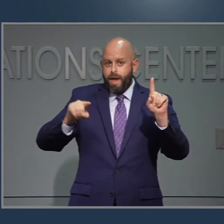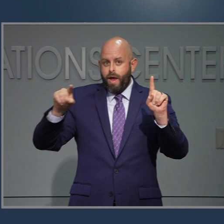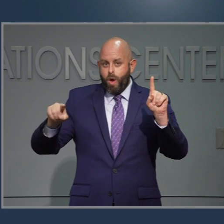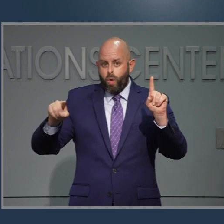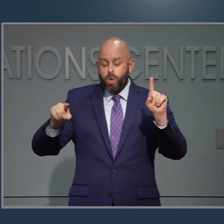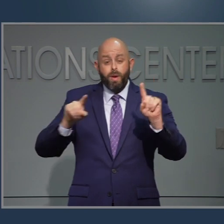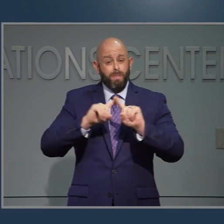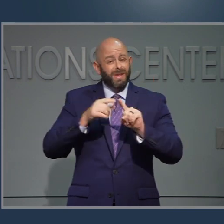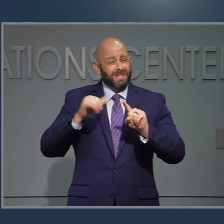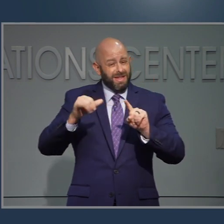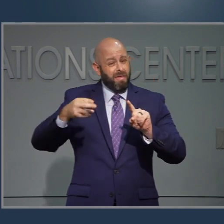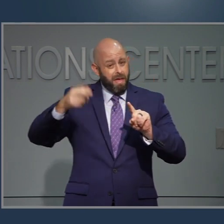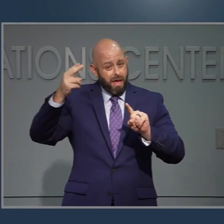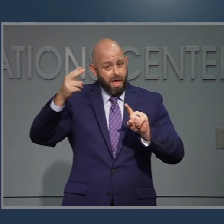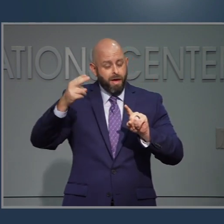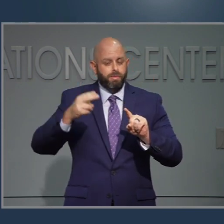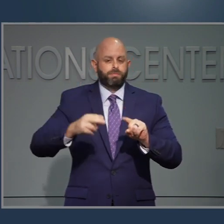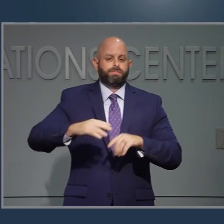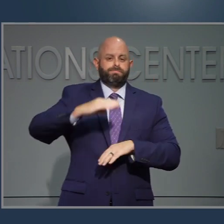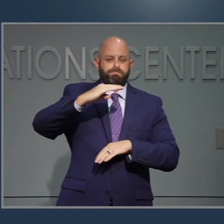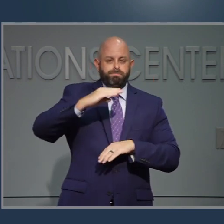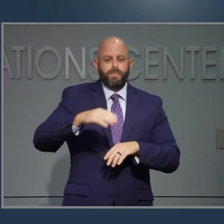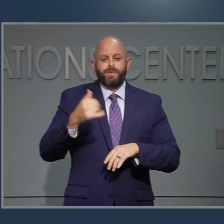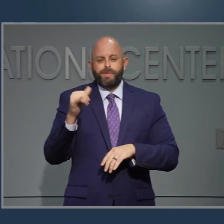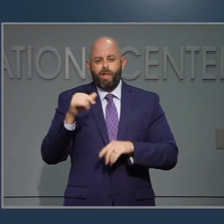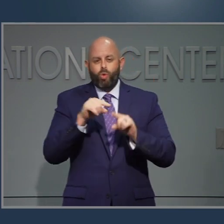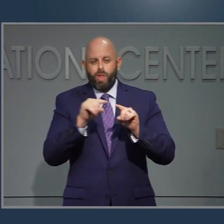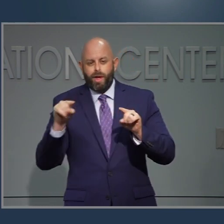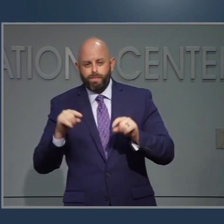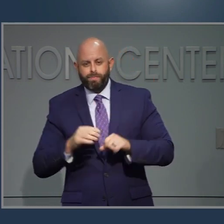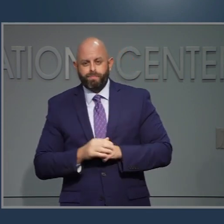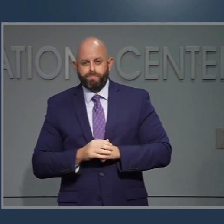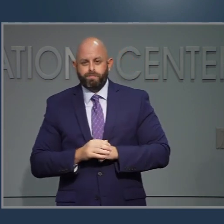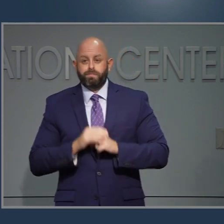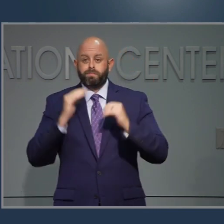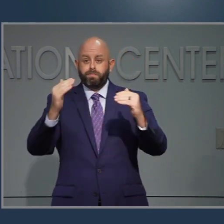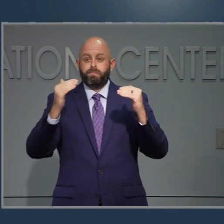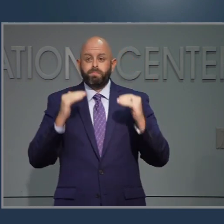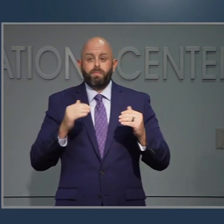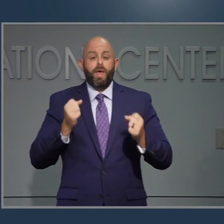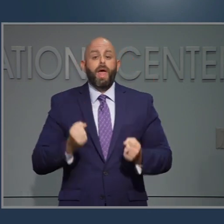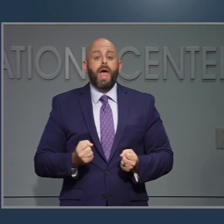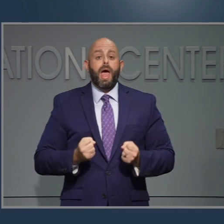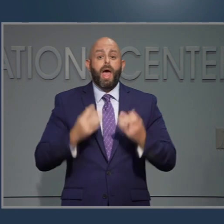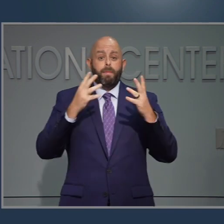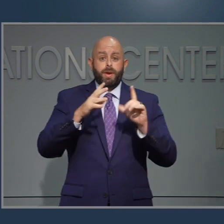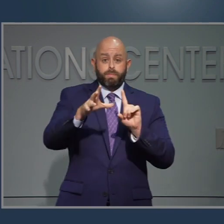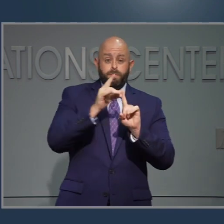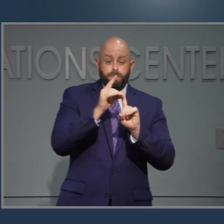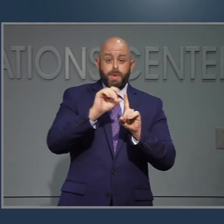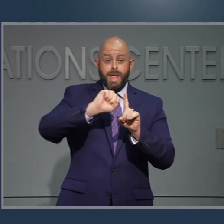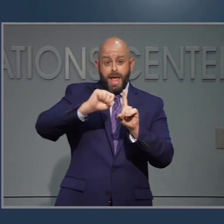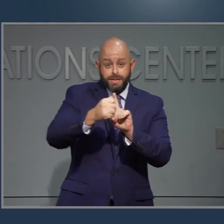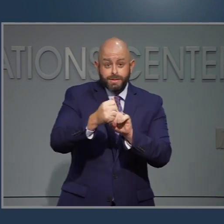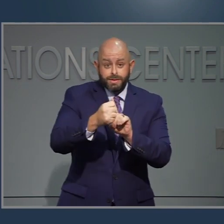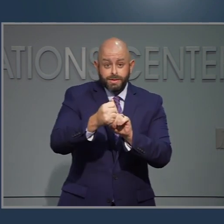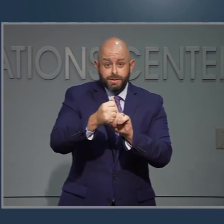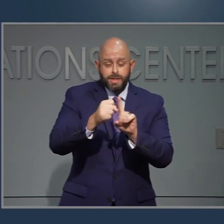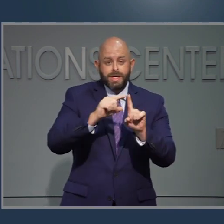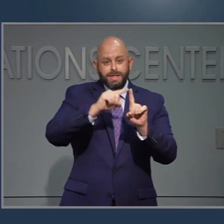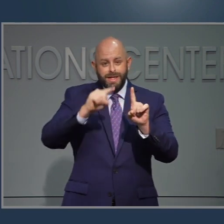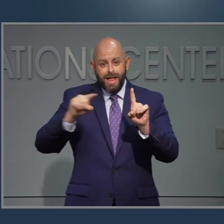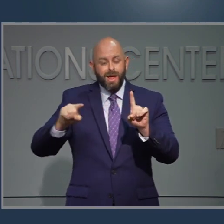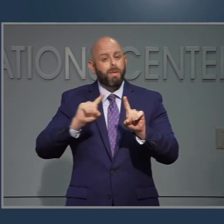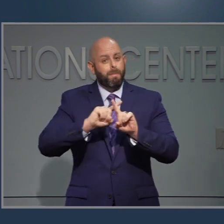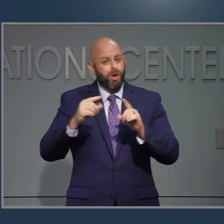bajando, aun cuando están elevados, le damos una línea amarilla. La trayectoria de casos confirmados por laboratorio está bajando, pero el número